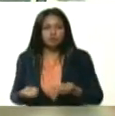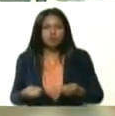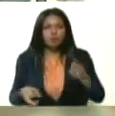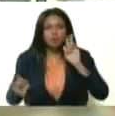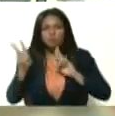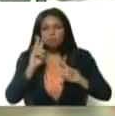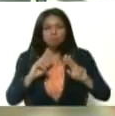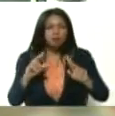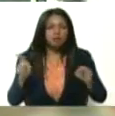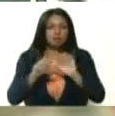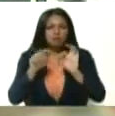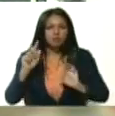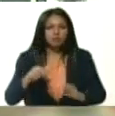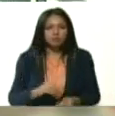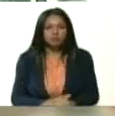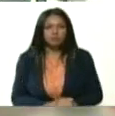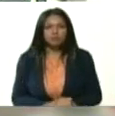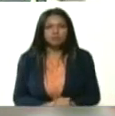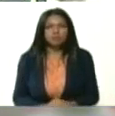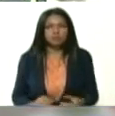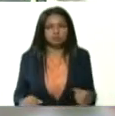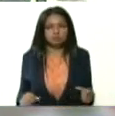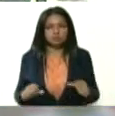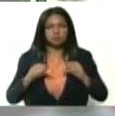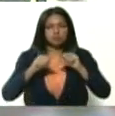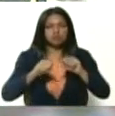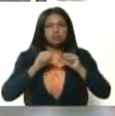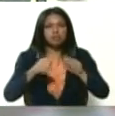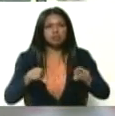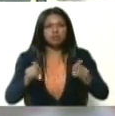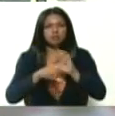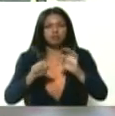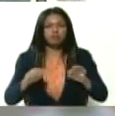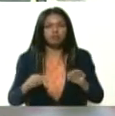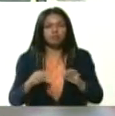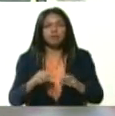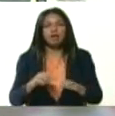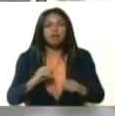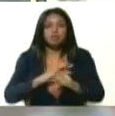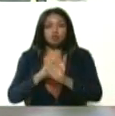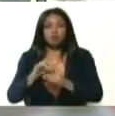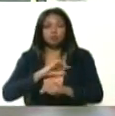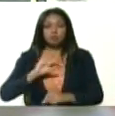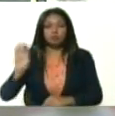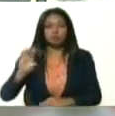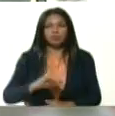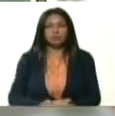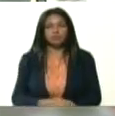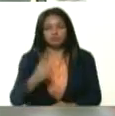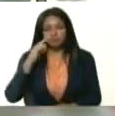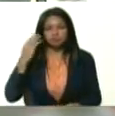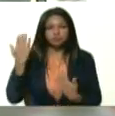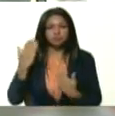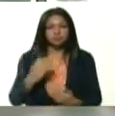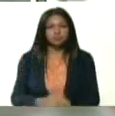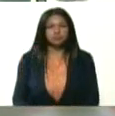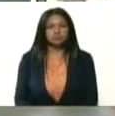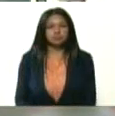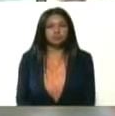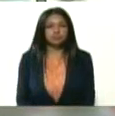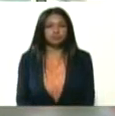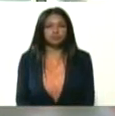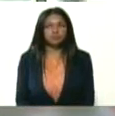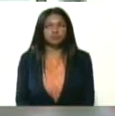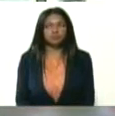epidemiológico respectivo para mantener la contención del COVID en nuestro país. Adelante, presidente. ¿El